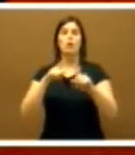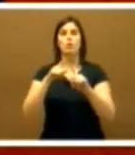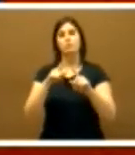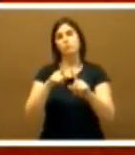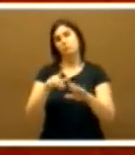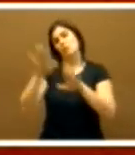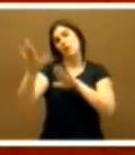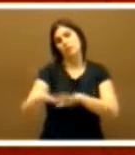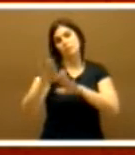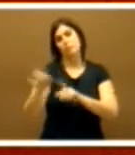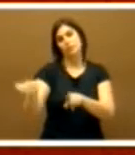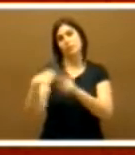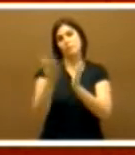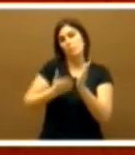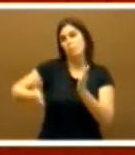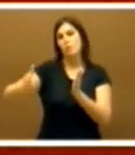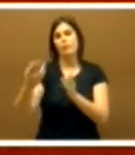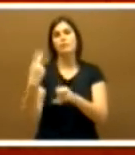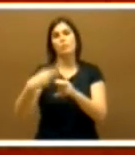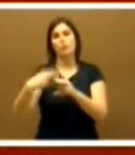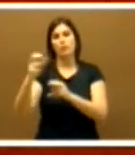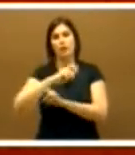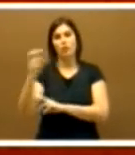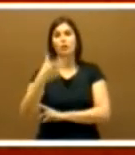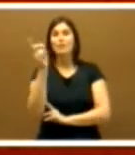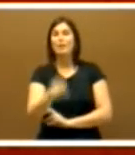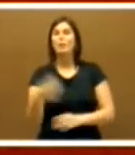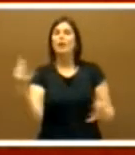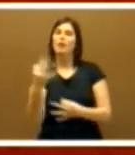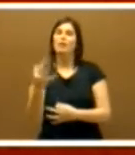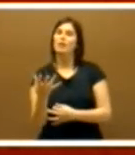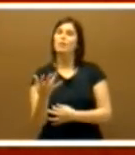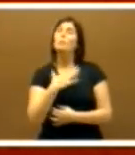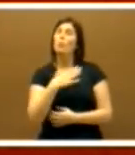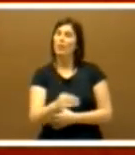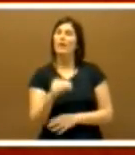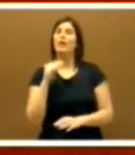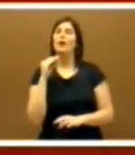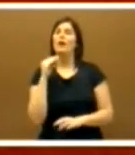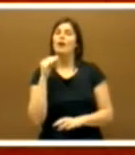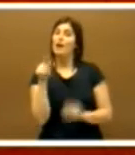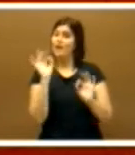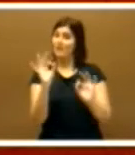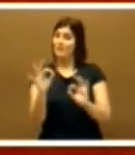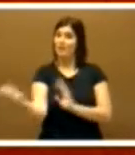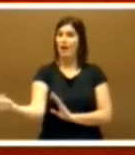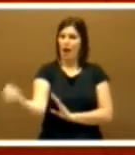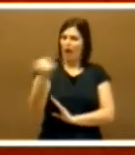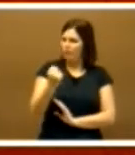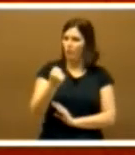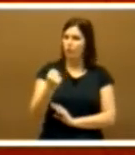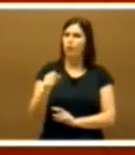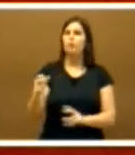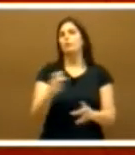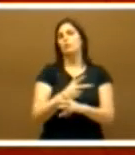desde otras perspectivas políticas y poder así lograr el apoyo más amplio de todas las